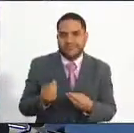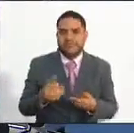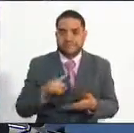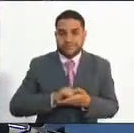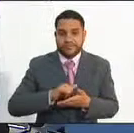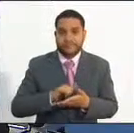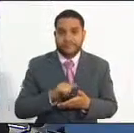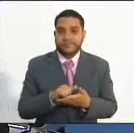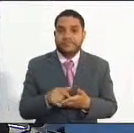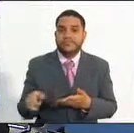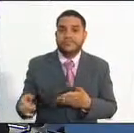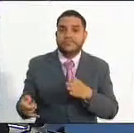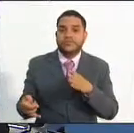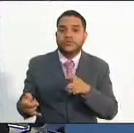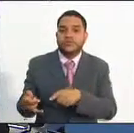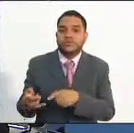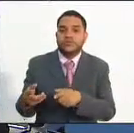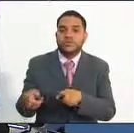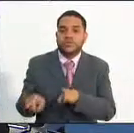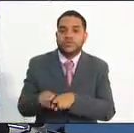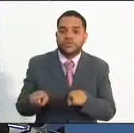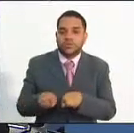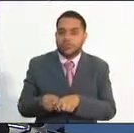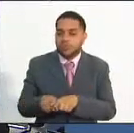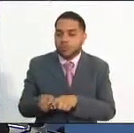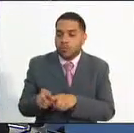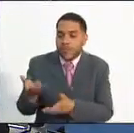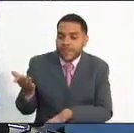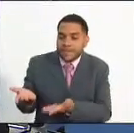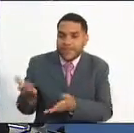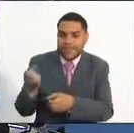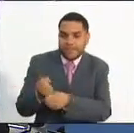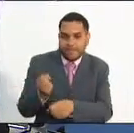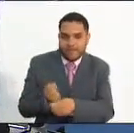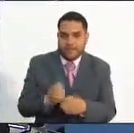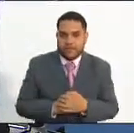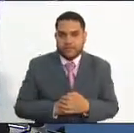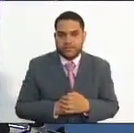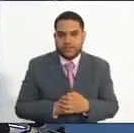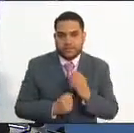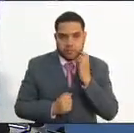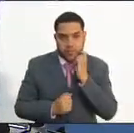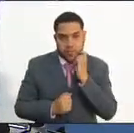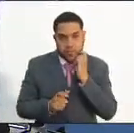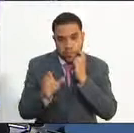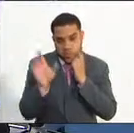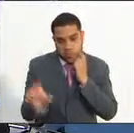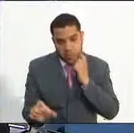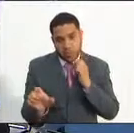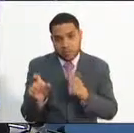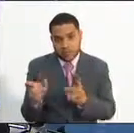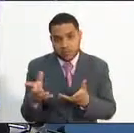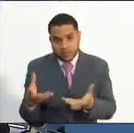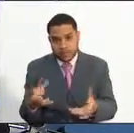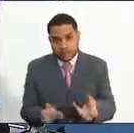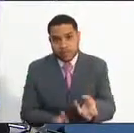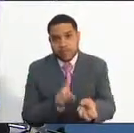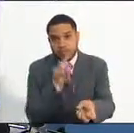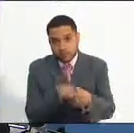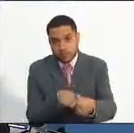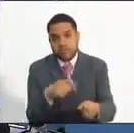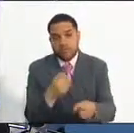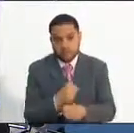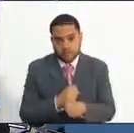en últimas, depende mucho de cada empleo. Por ello, a la hora de que una persona tenga el interés de presentarse a una convocatoria,